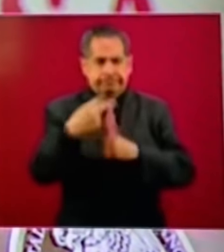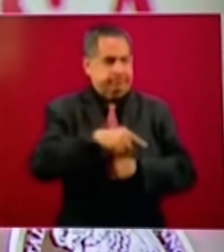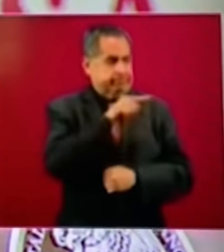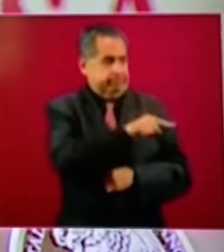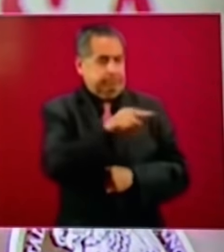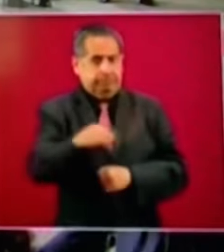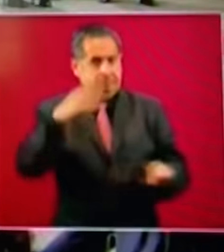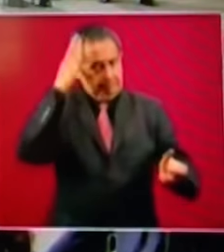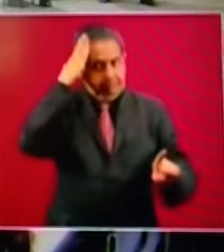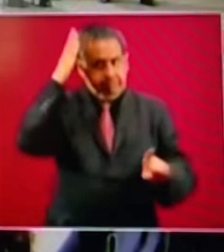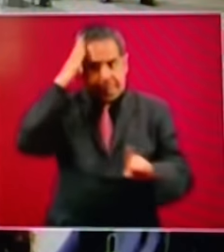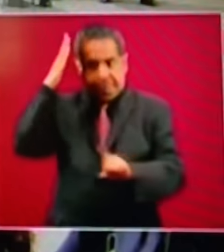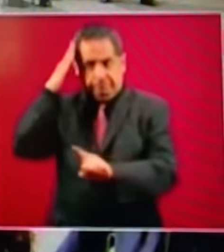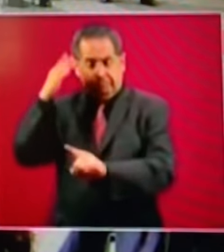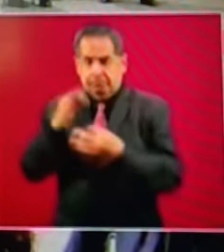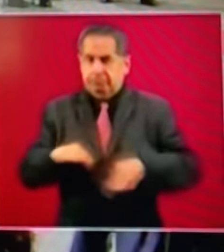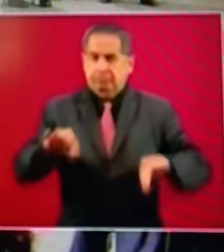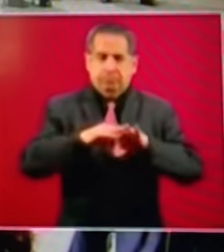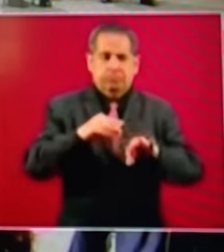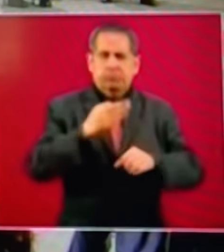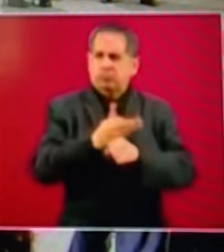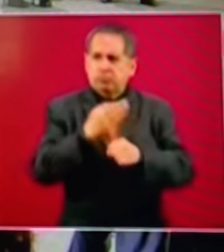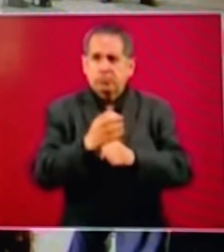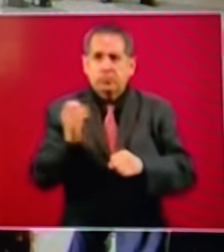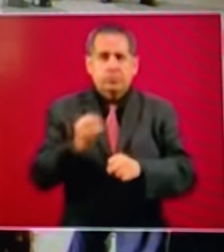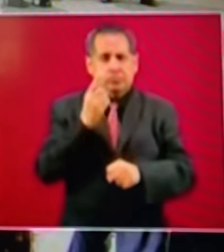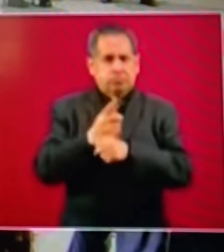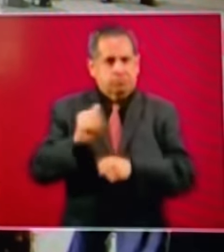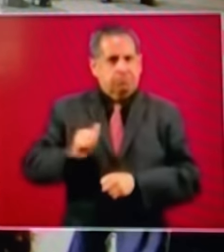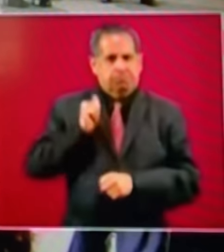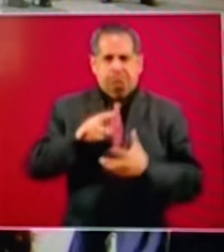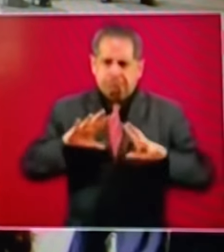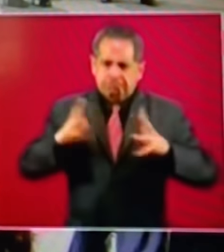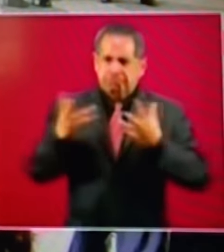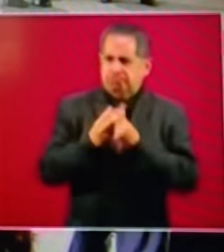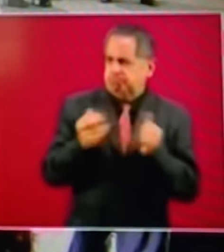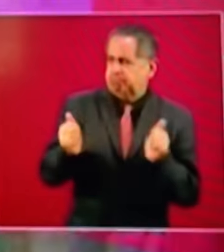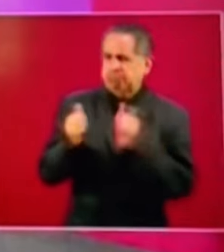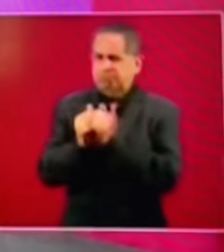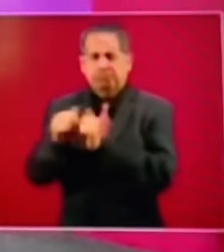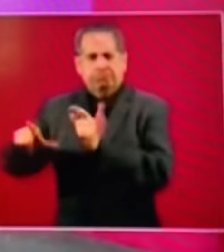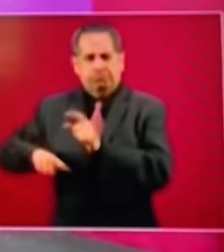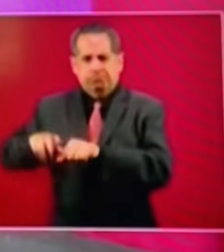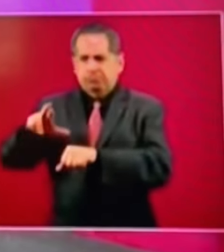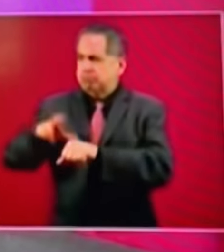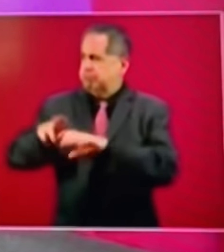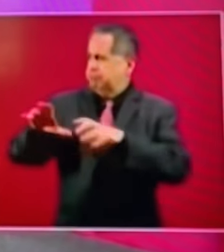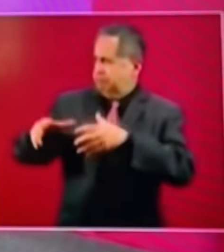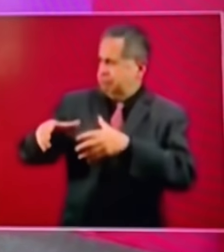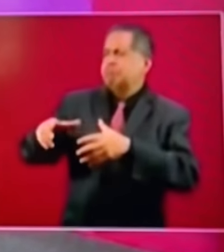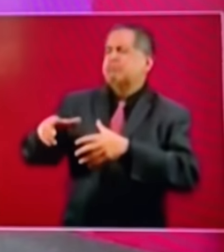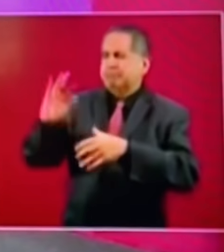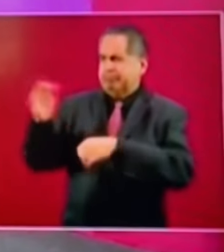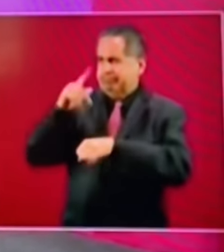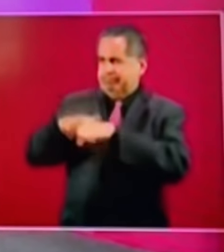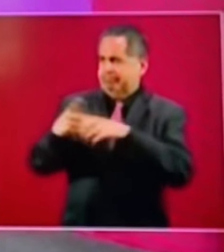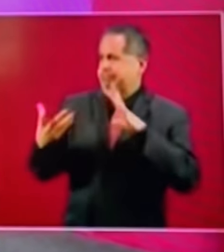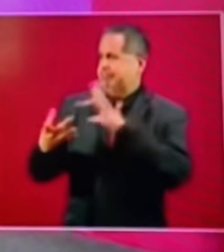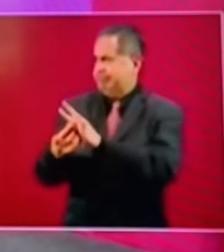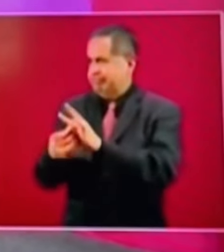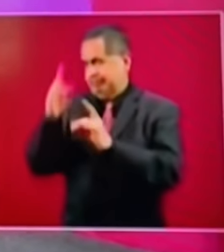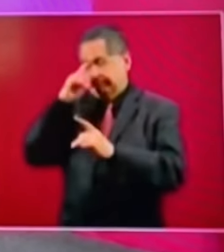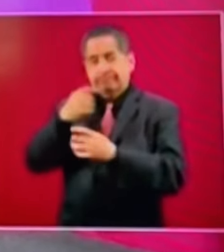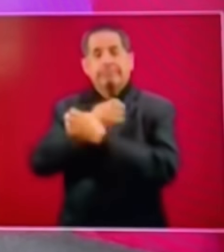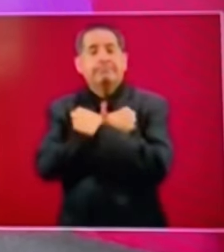del país tenemos ahora la valiosa oportunidad de sumar esfuerzos con el gobierno federal en un acuerdo sin precedentes en favor de la educación